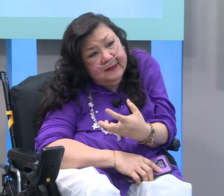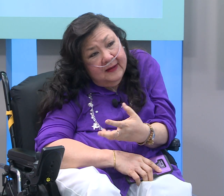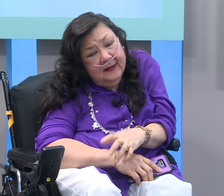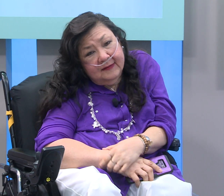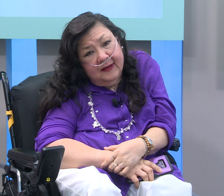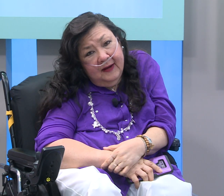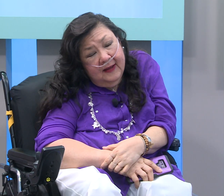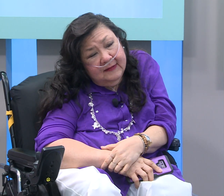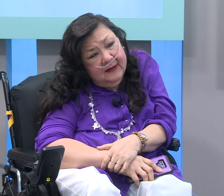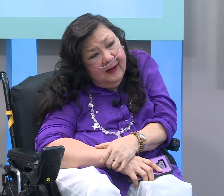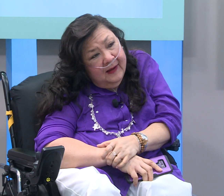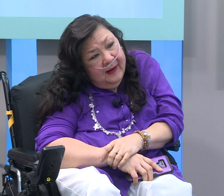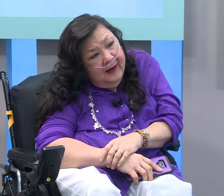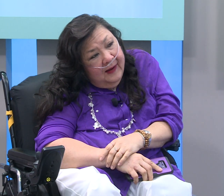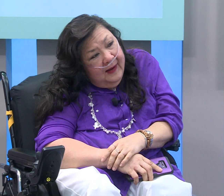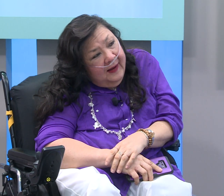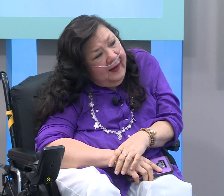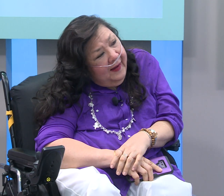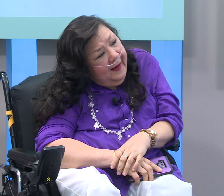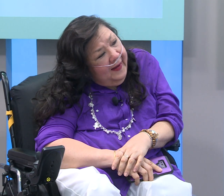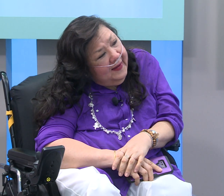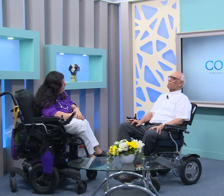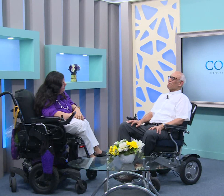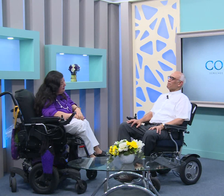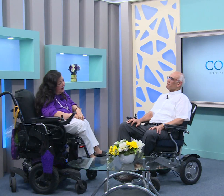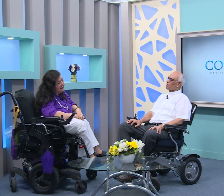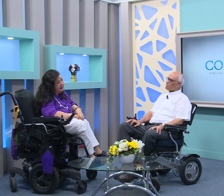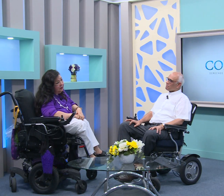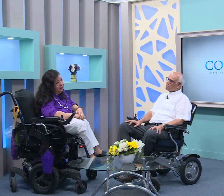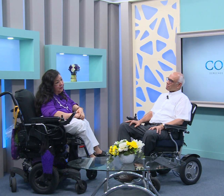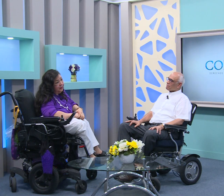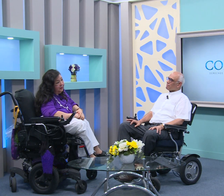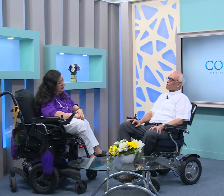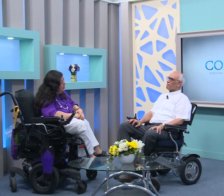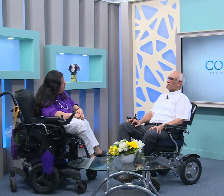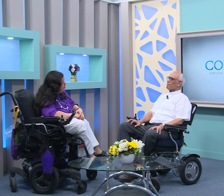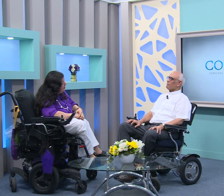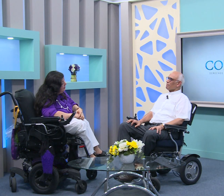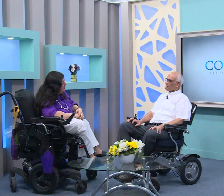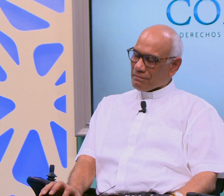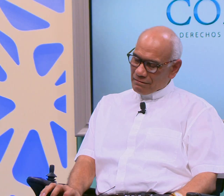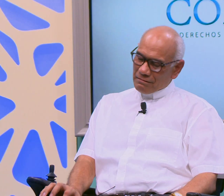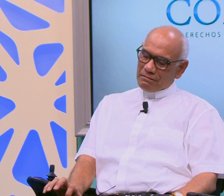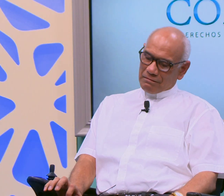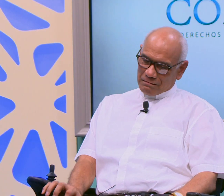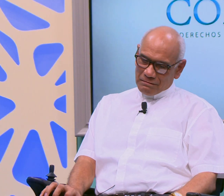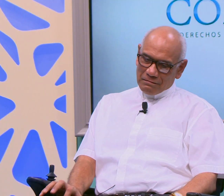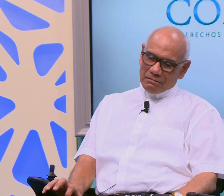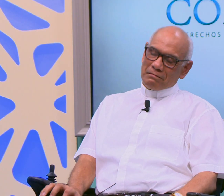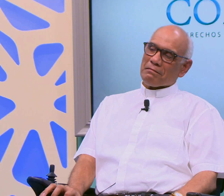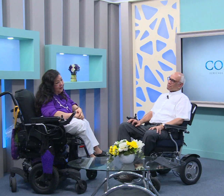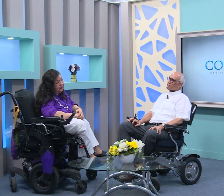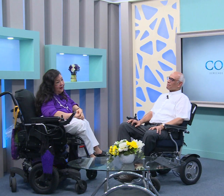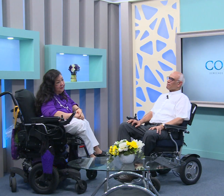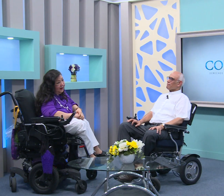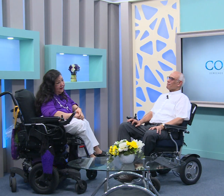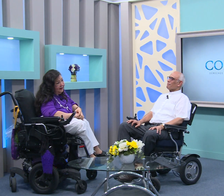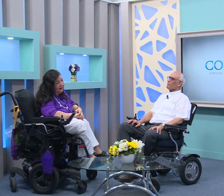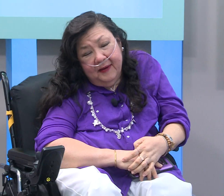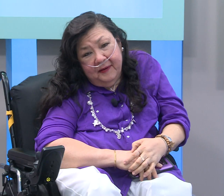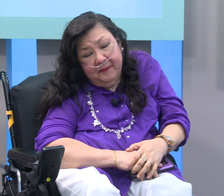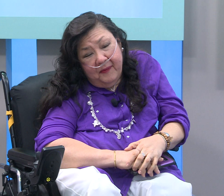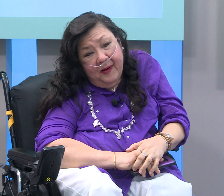belleza de esa iglesia y ha sido por Monseñor ahí lo vemos en algunas